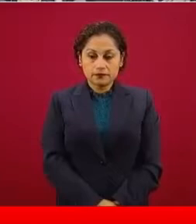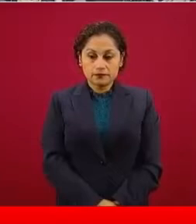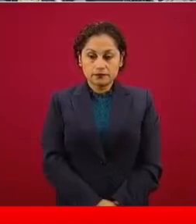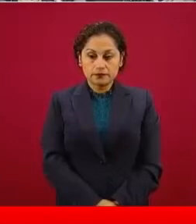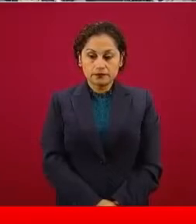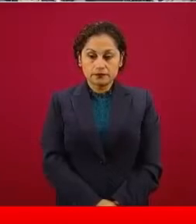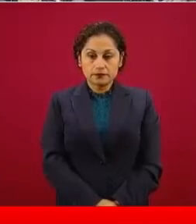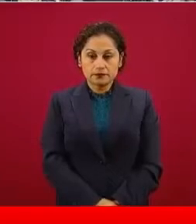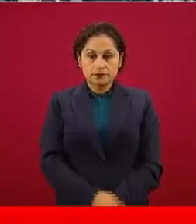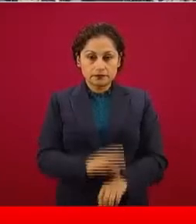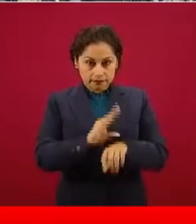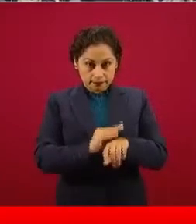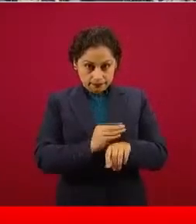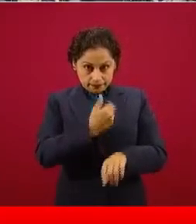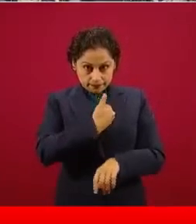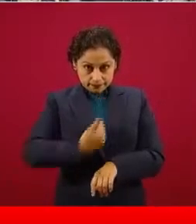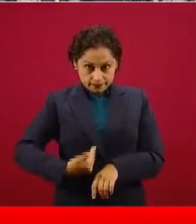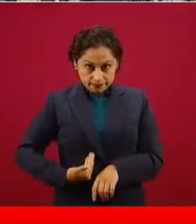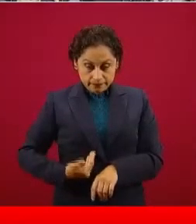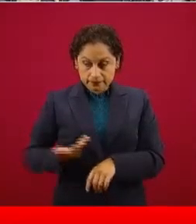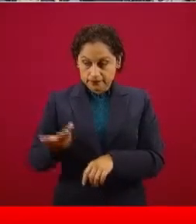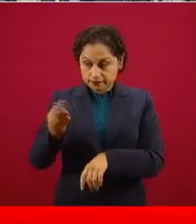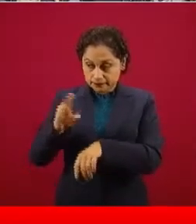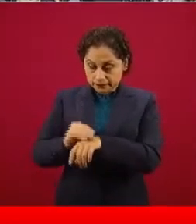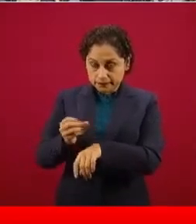Con su permiso, señor presidente. Señor secretario.